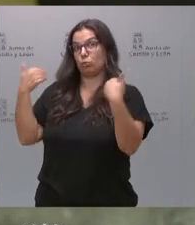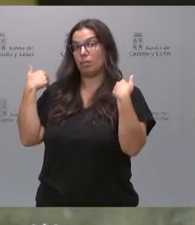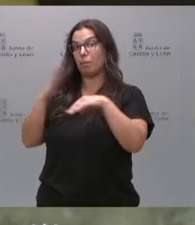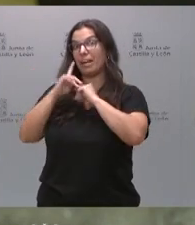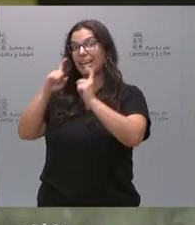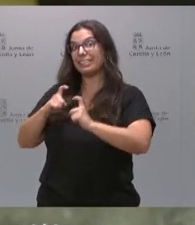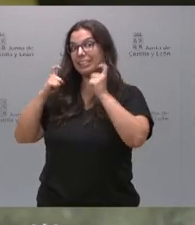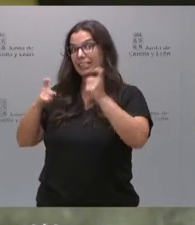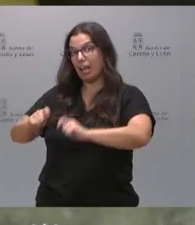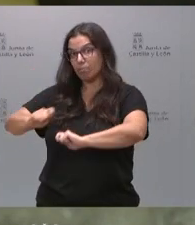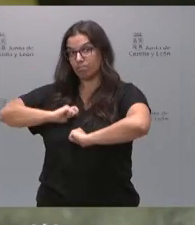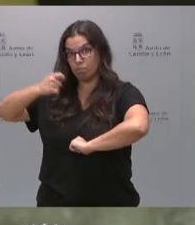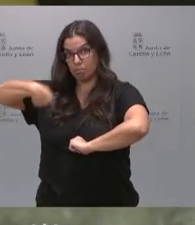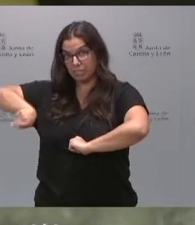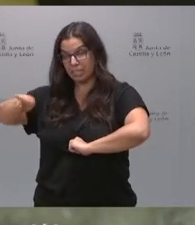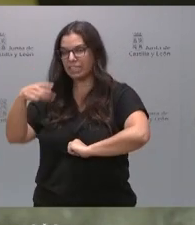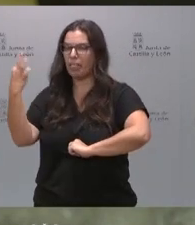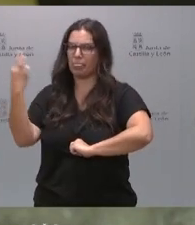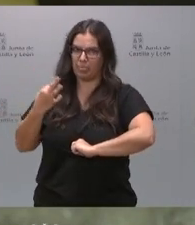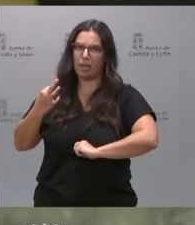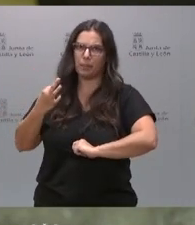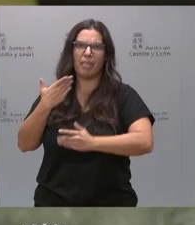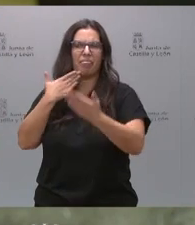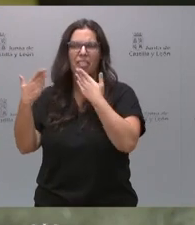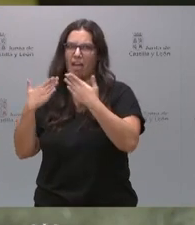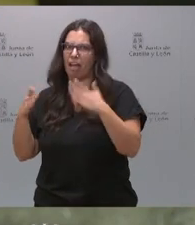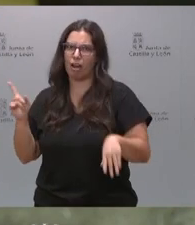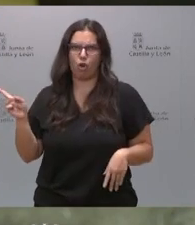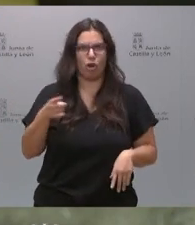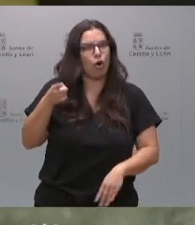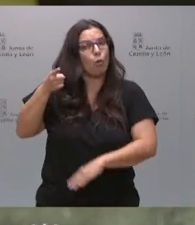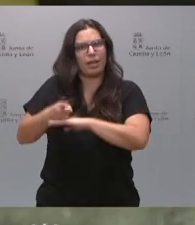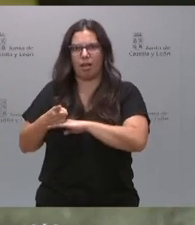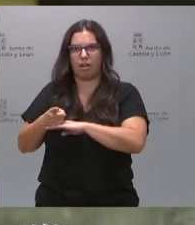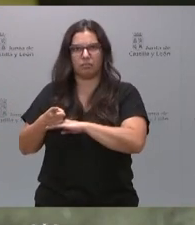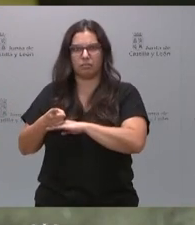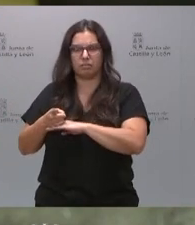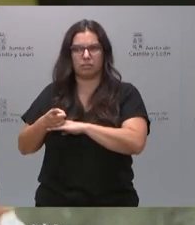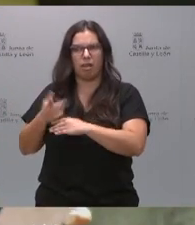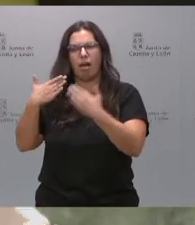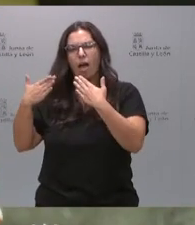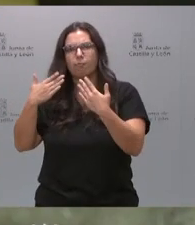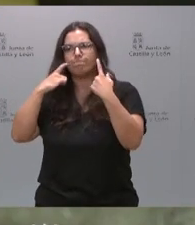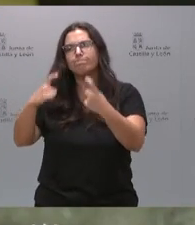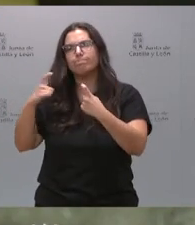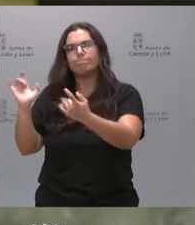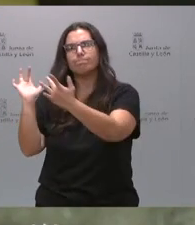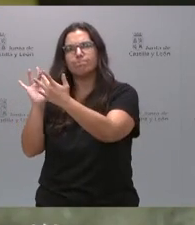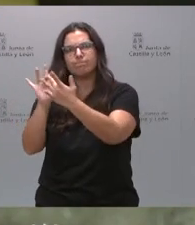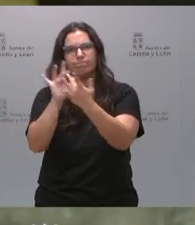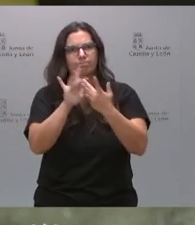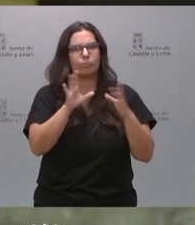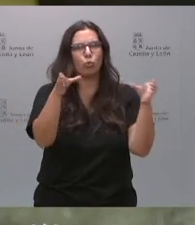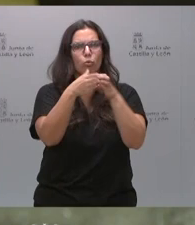le confiere, le obliga a dialogar, a encontrarse, a hablar con todas las fuerzas